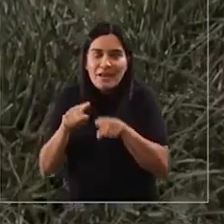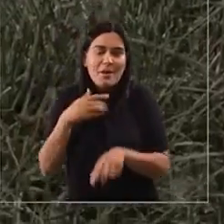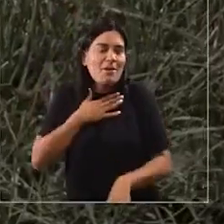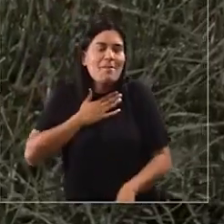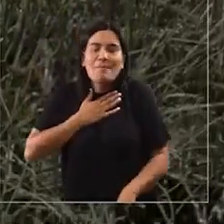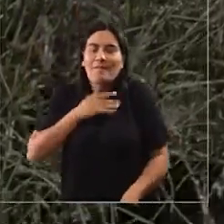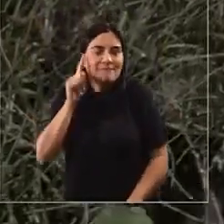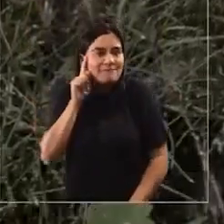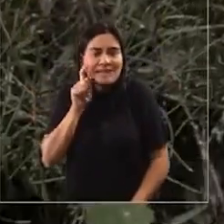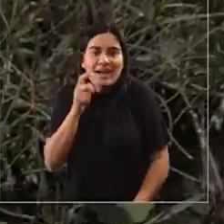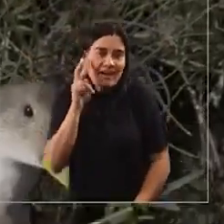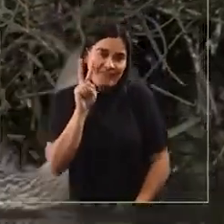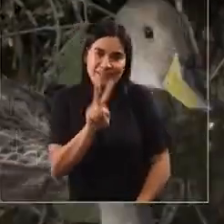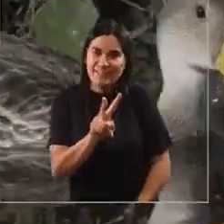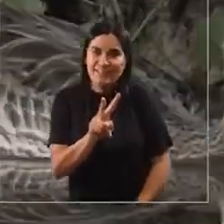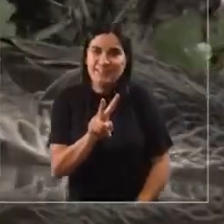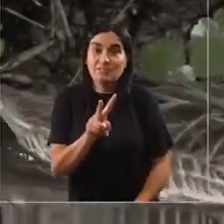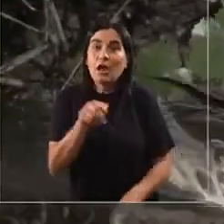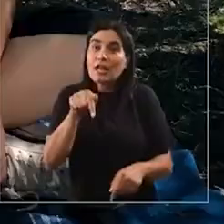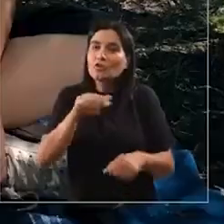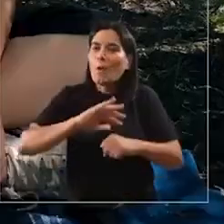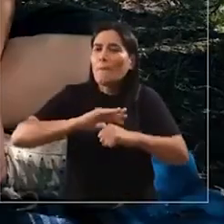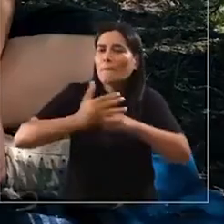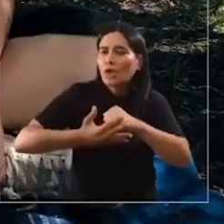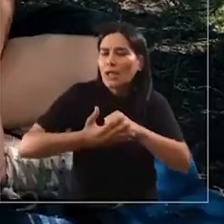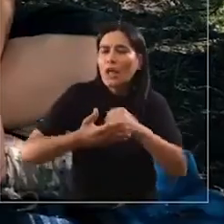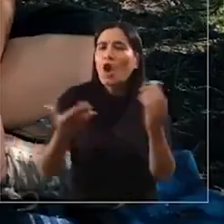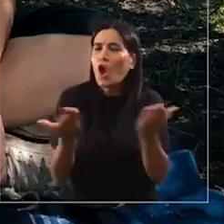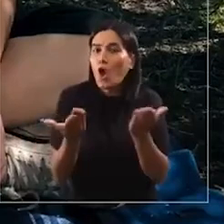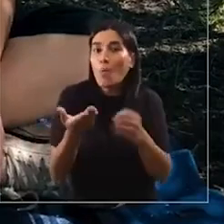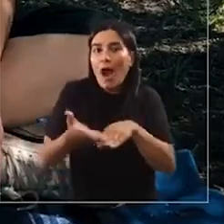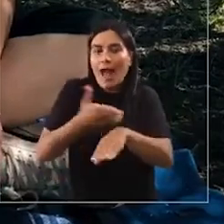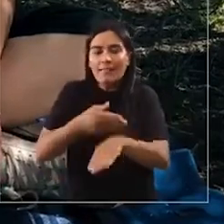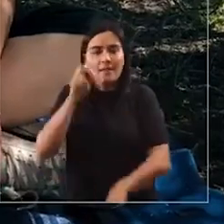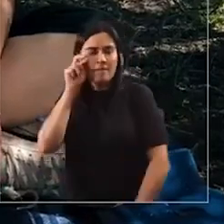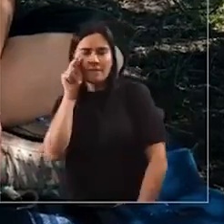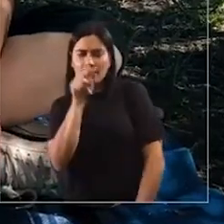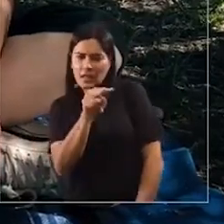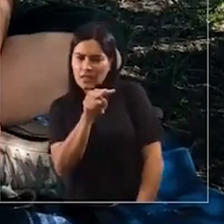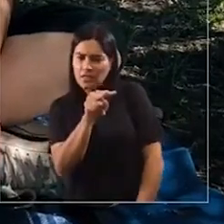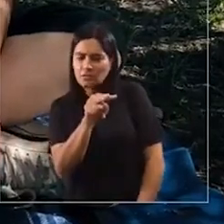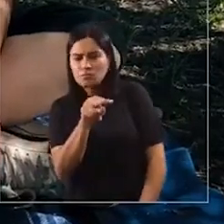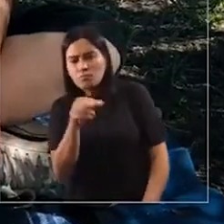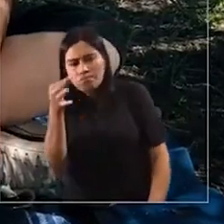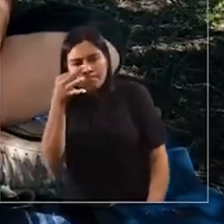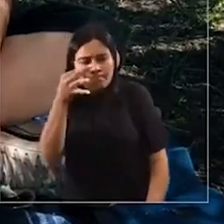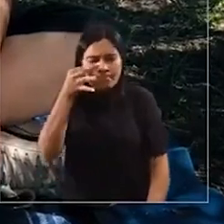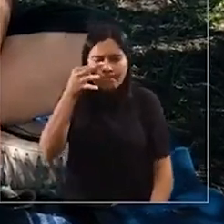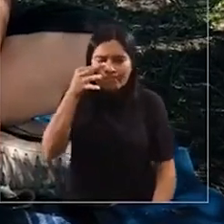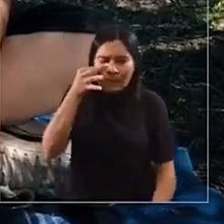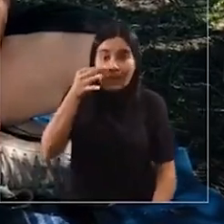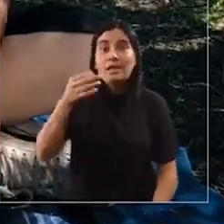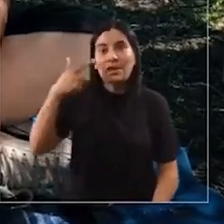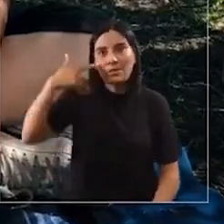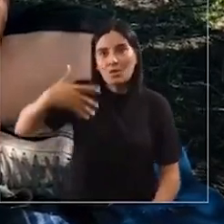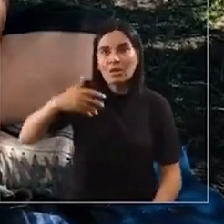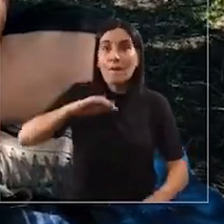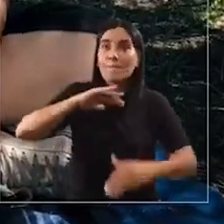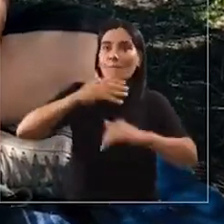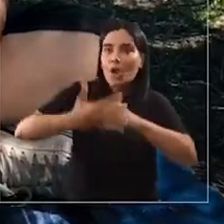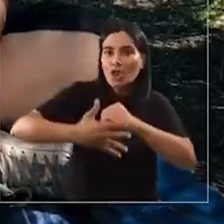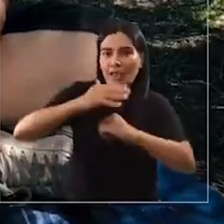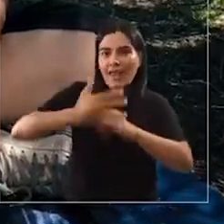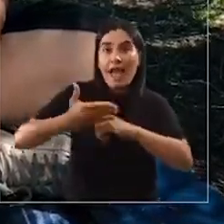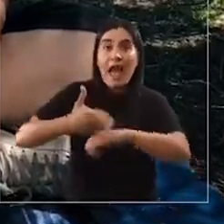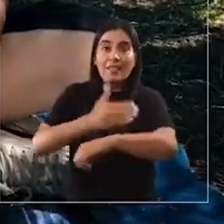era necesario observar, contemplar. Para poder proteger era necesario conocer. Y entendimos